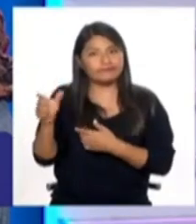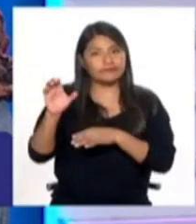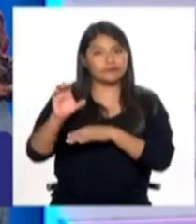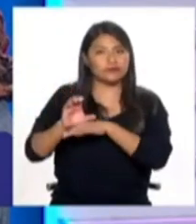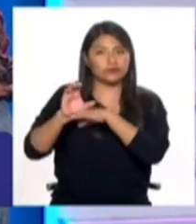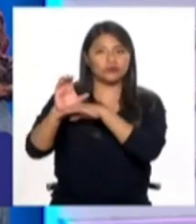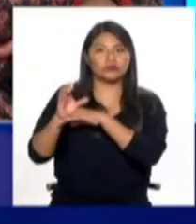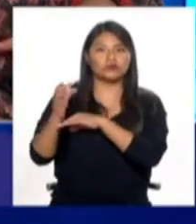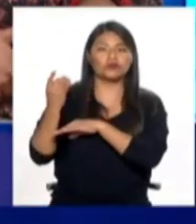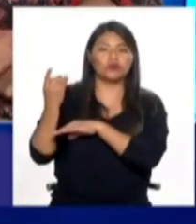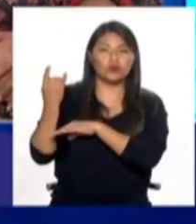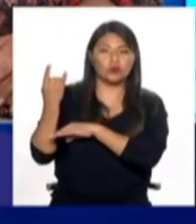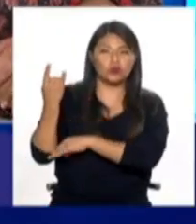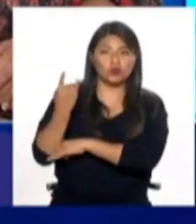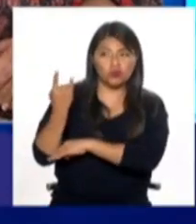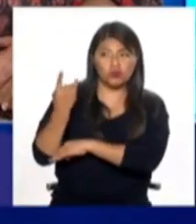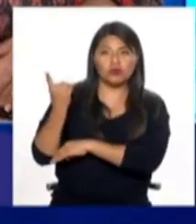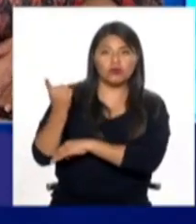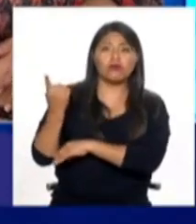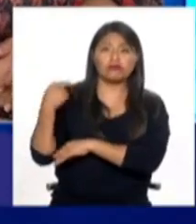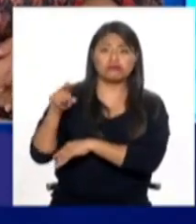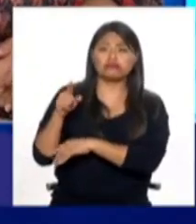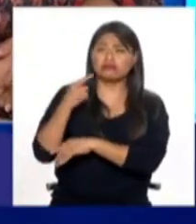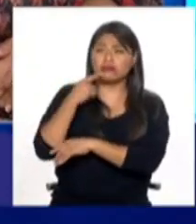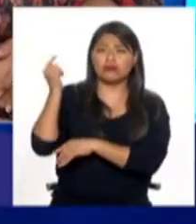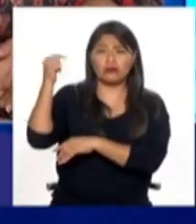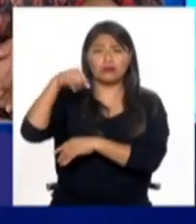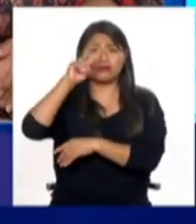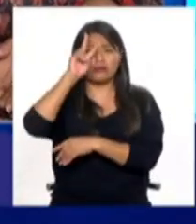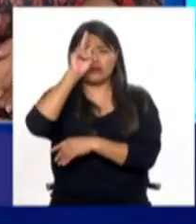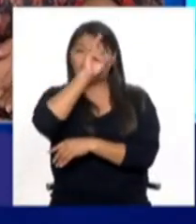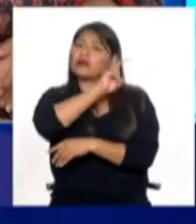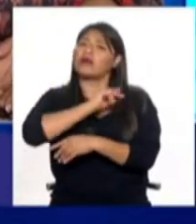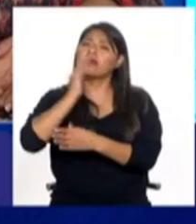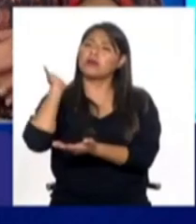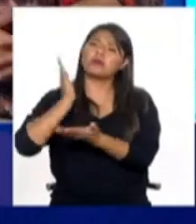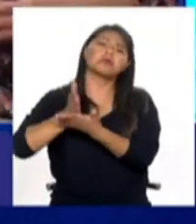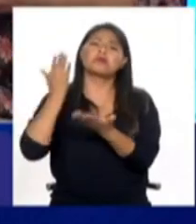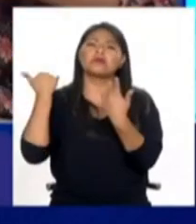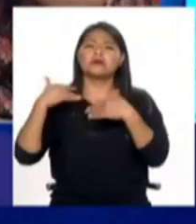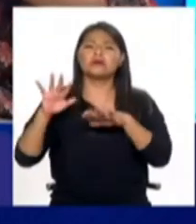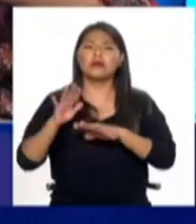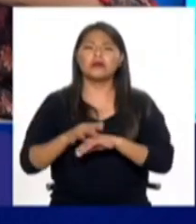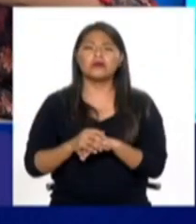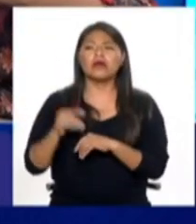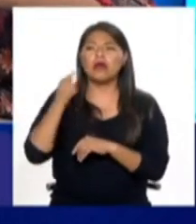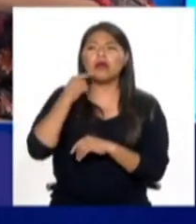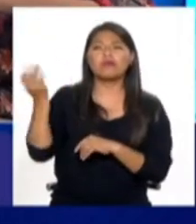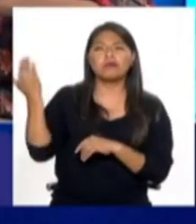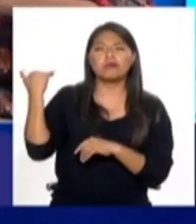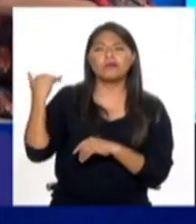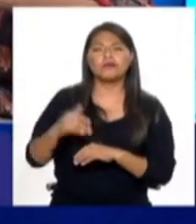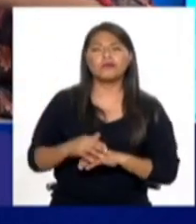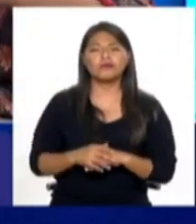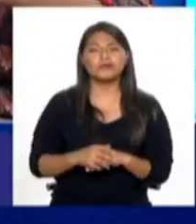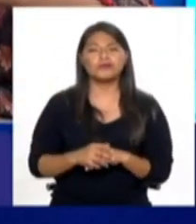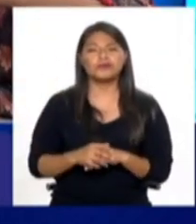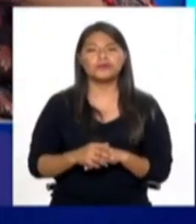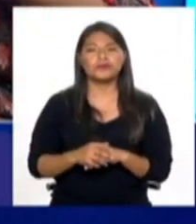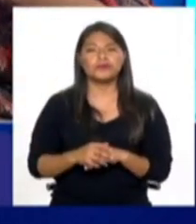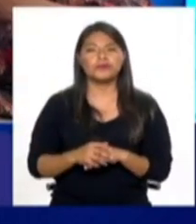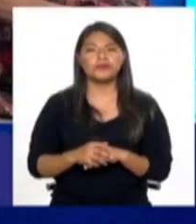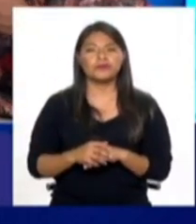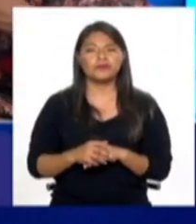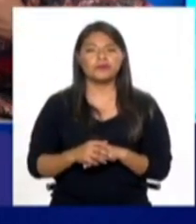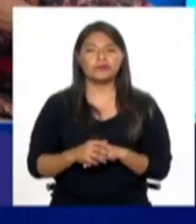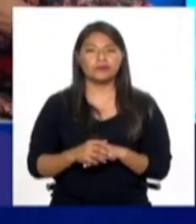deportivo, que además ya sido sancionado en nuestro país por racismo. Es decir, Universitario tiene sanciones. Lo que tú dices, que es importante porque